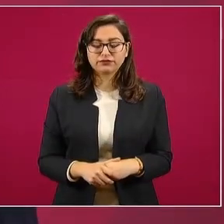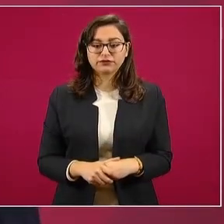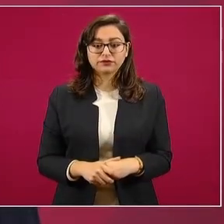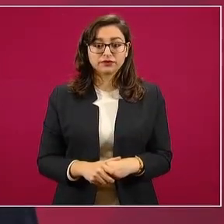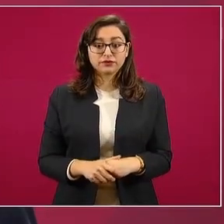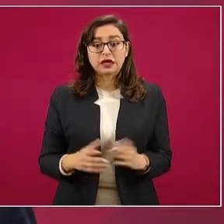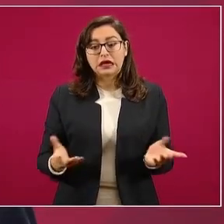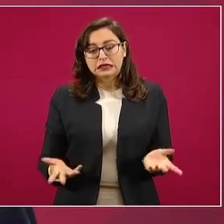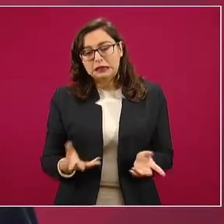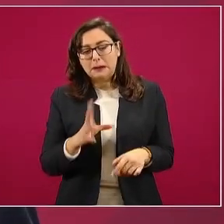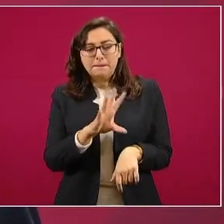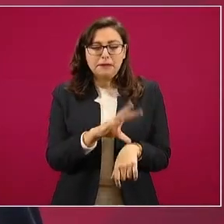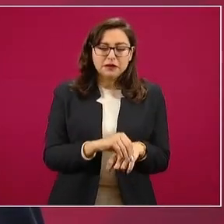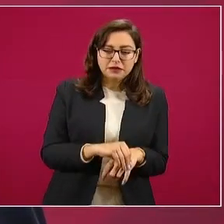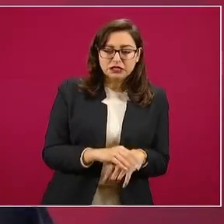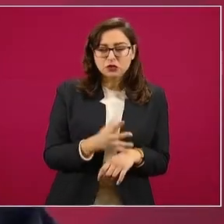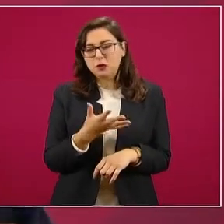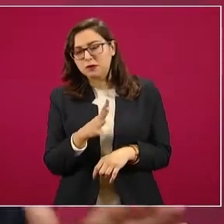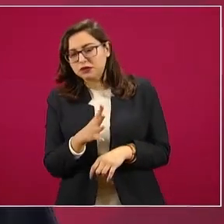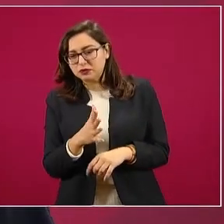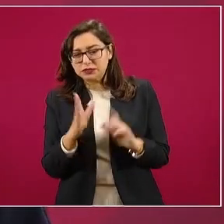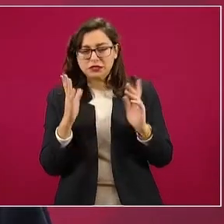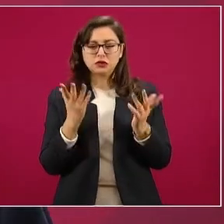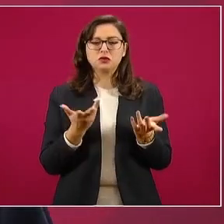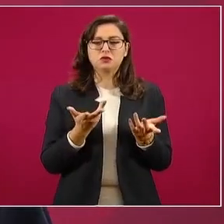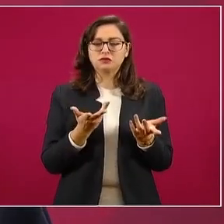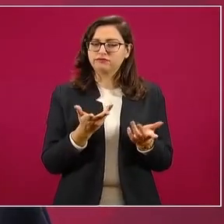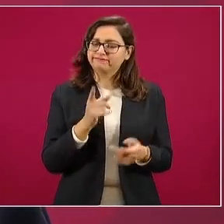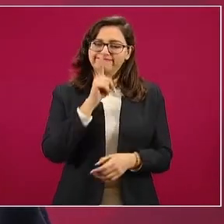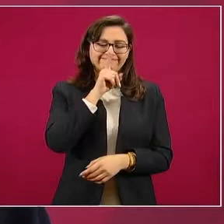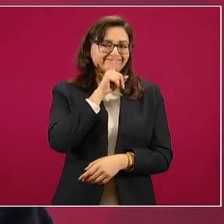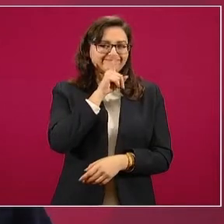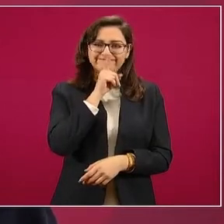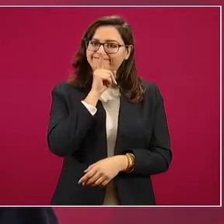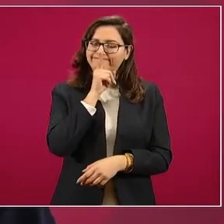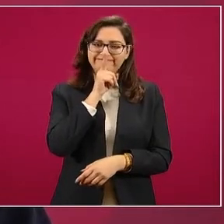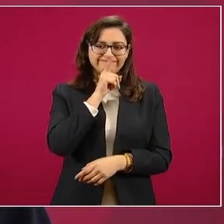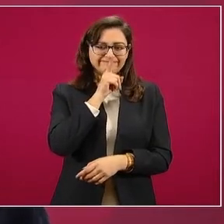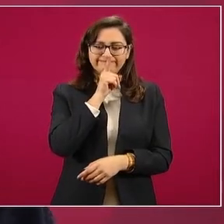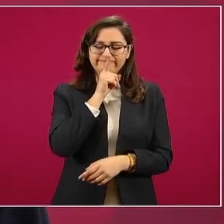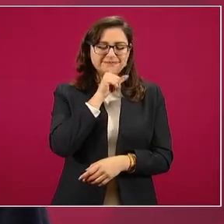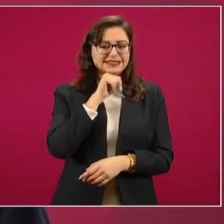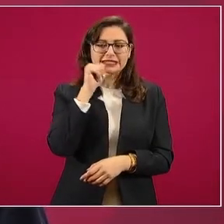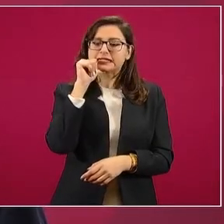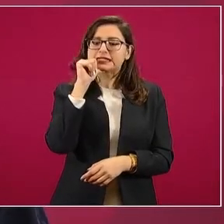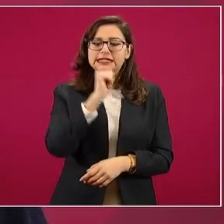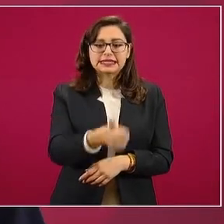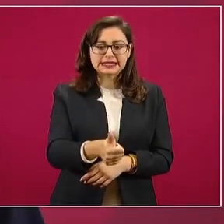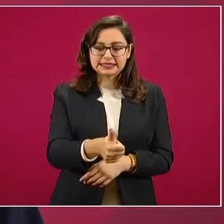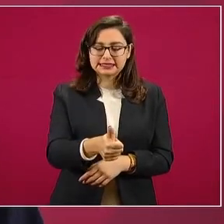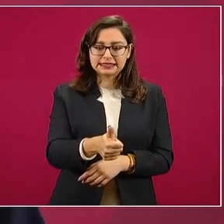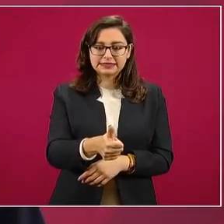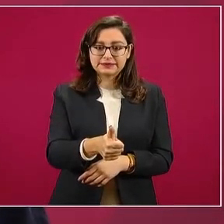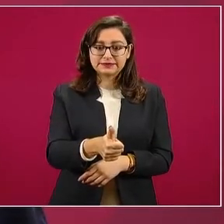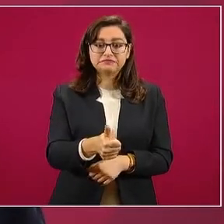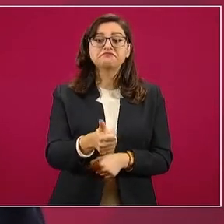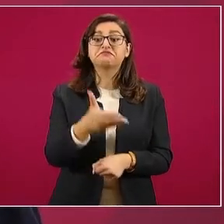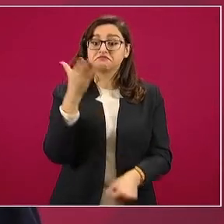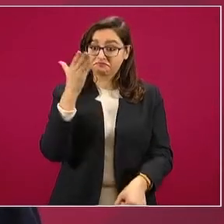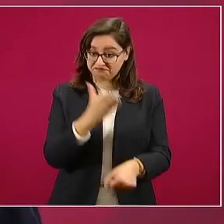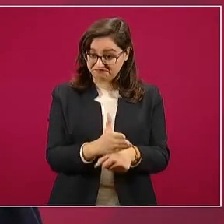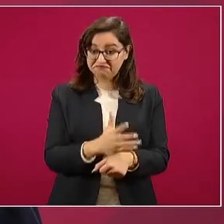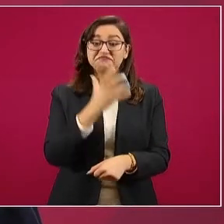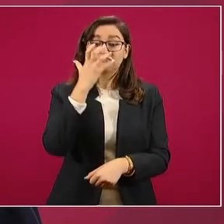tregua en eso y también no hay impunidad,